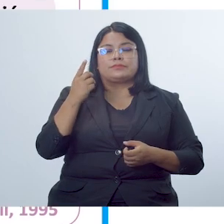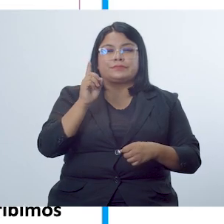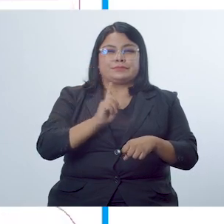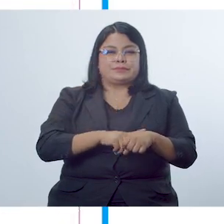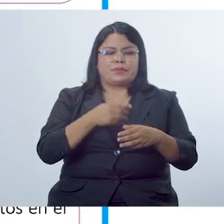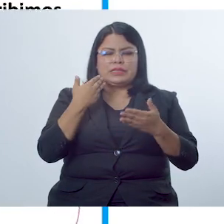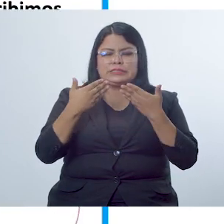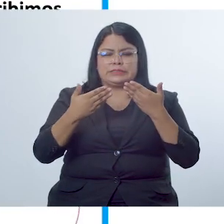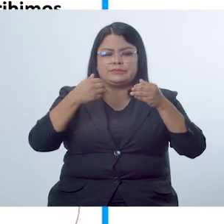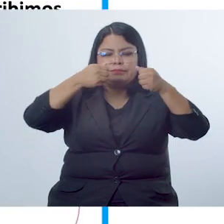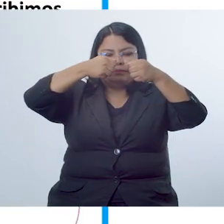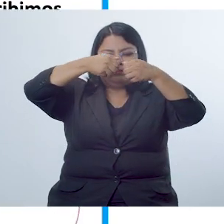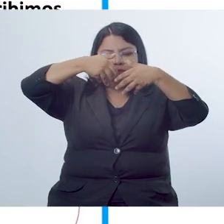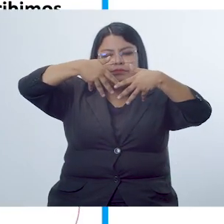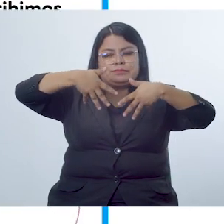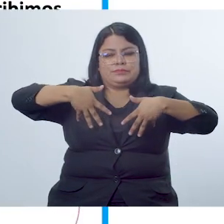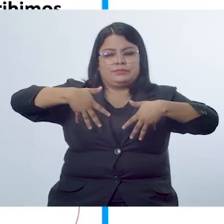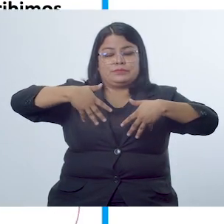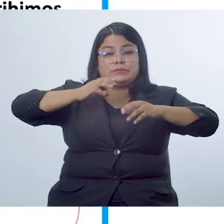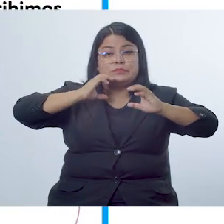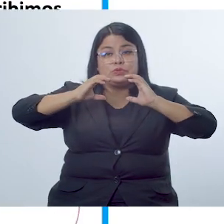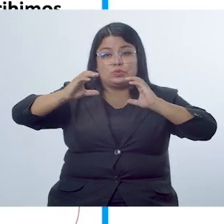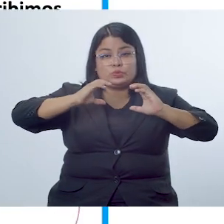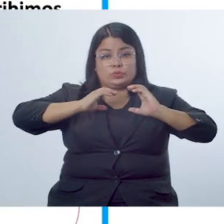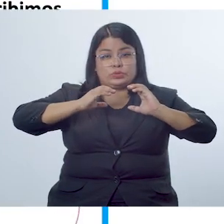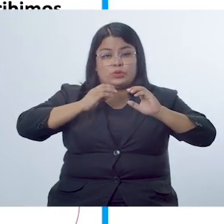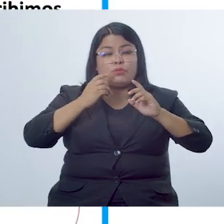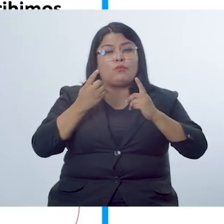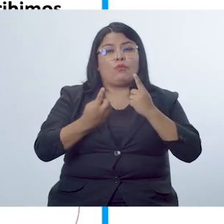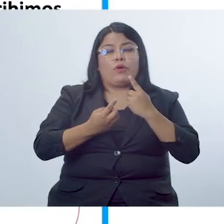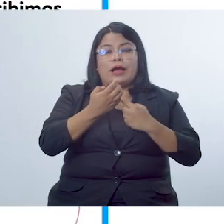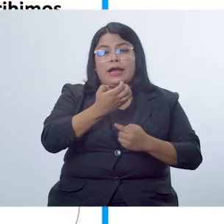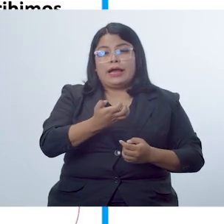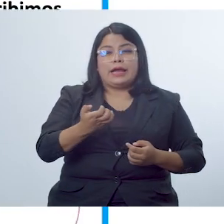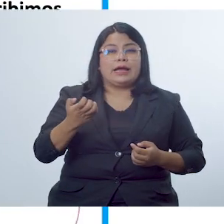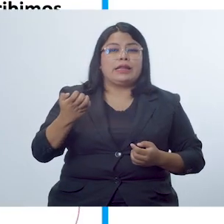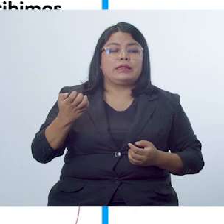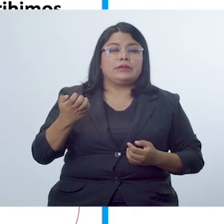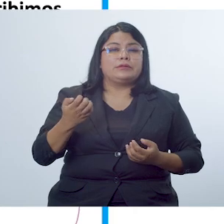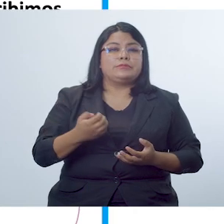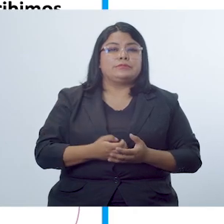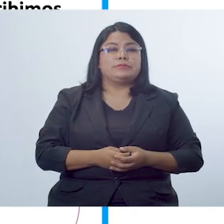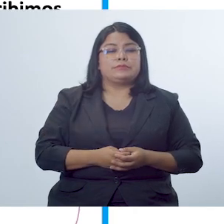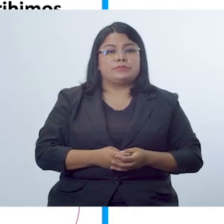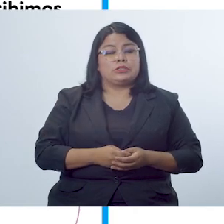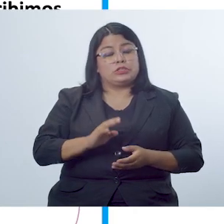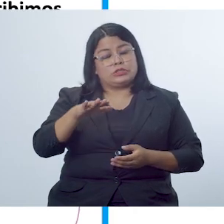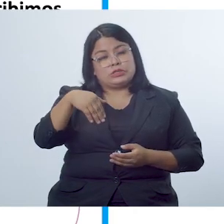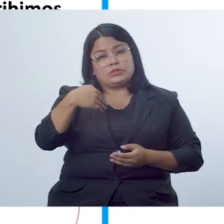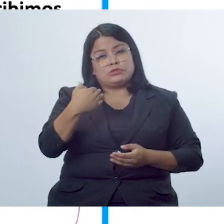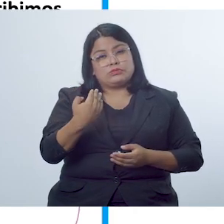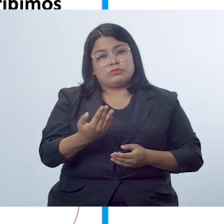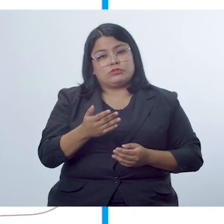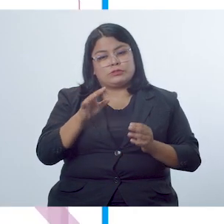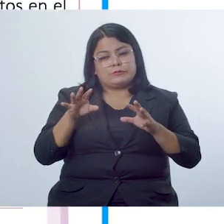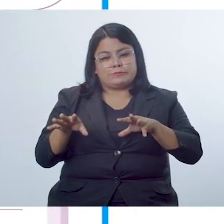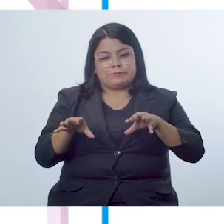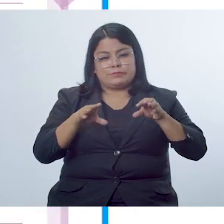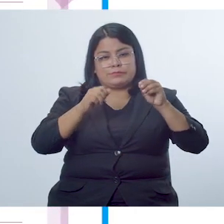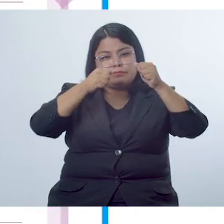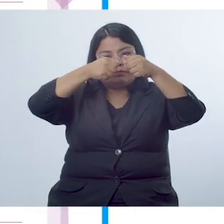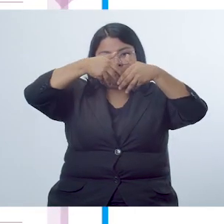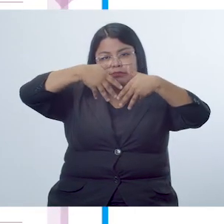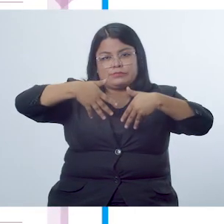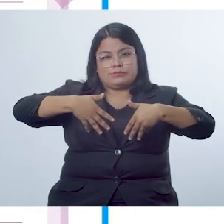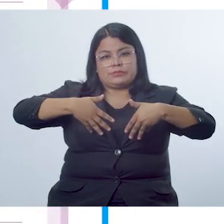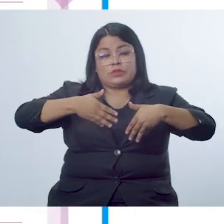momento, se explica el esquema de este tipo de comunicación, cuáles son los elementos que lo conforman, y después se aplique